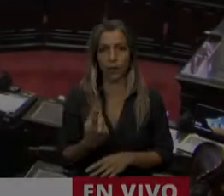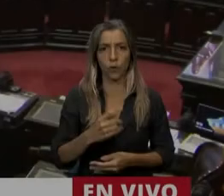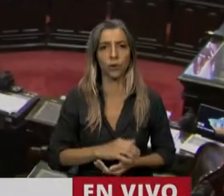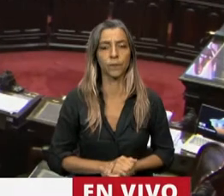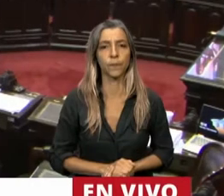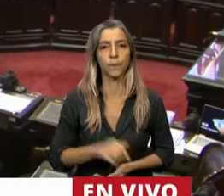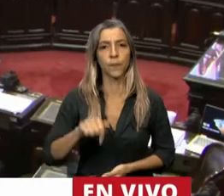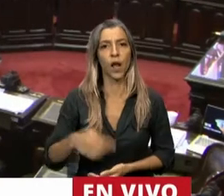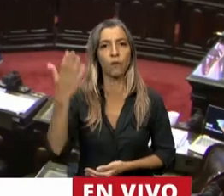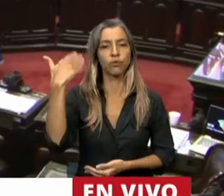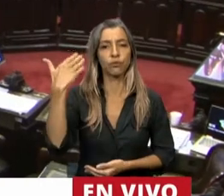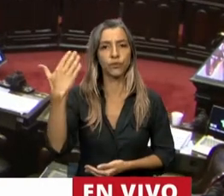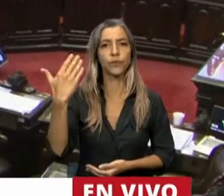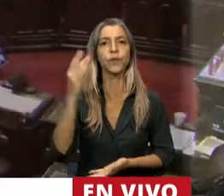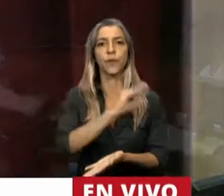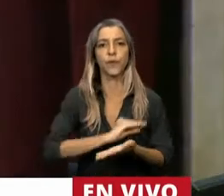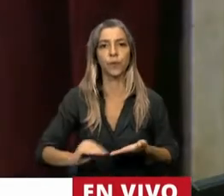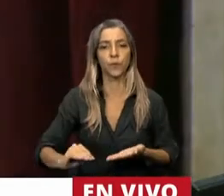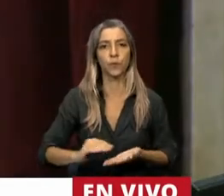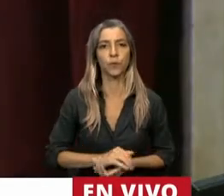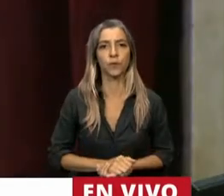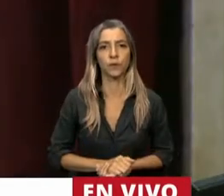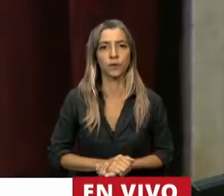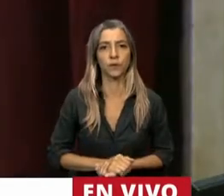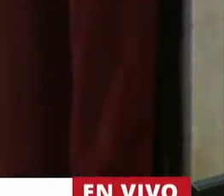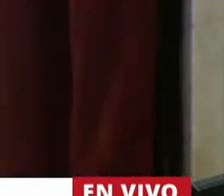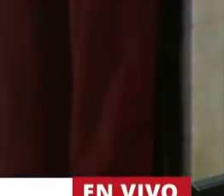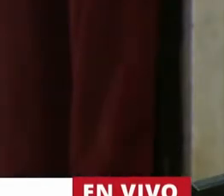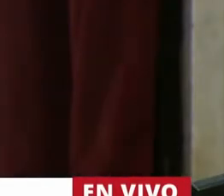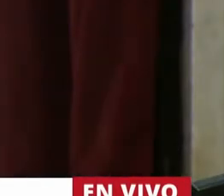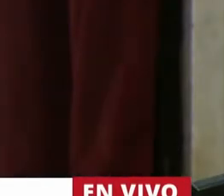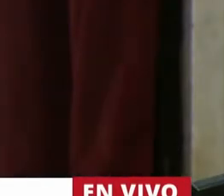Tiene la palabra el diputado Hugo Yasky.